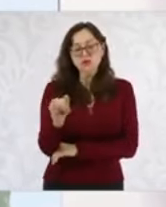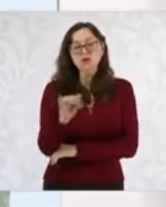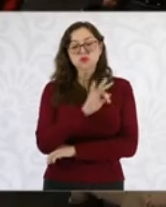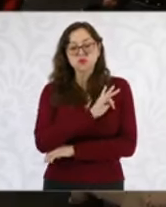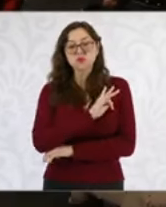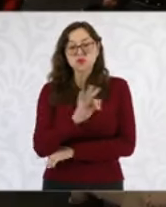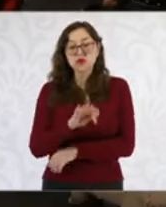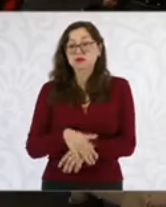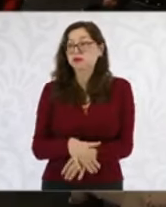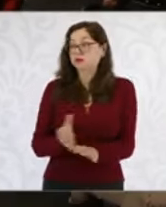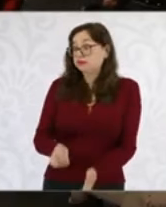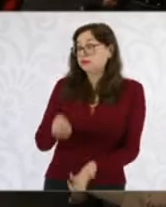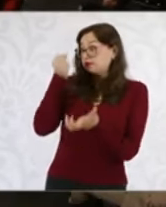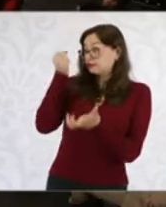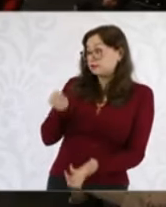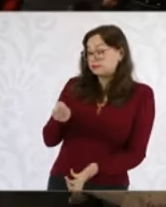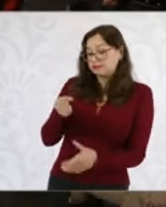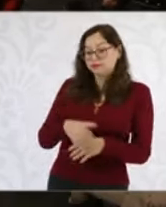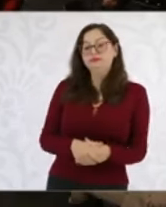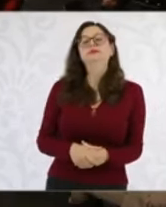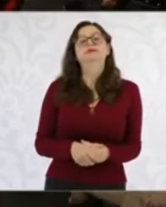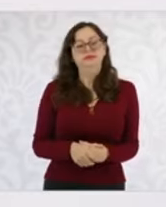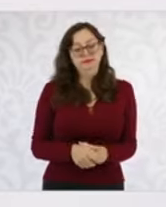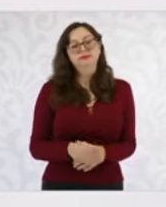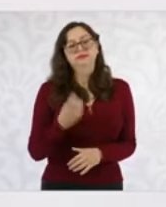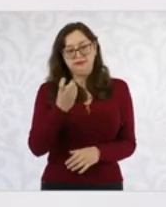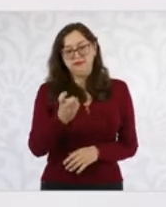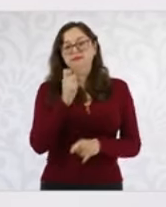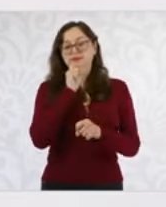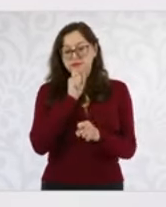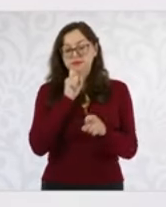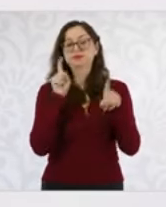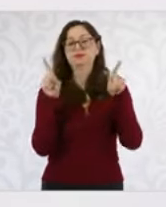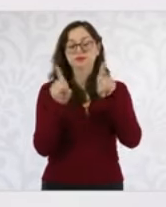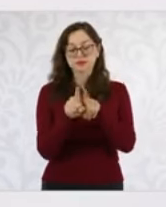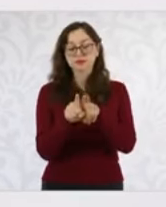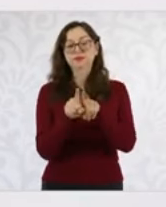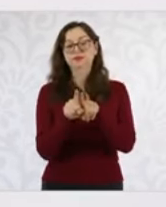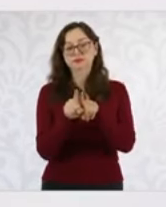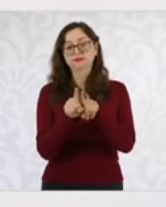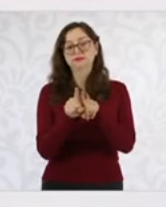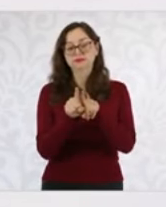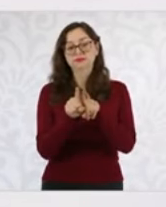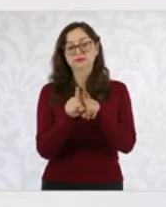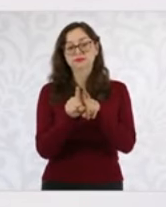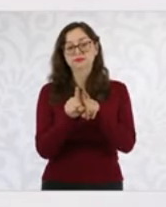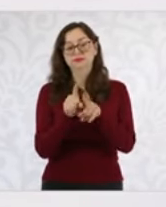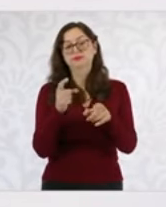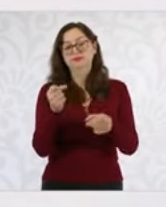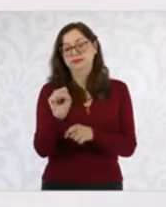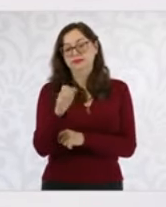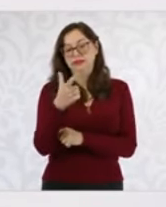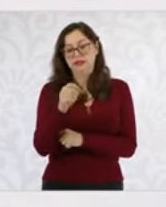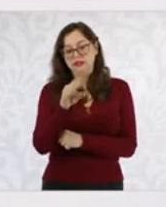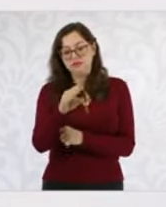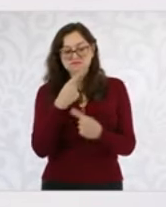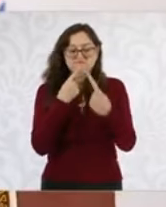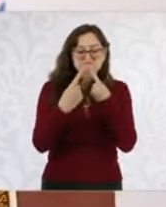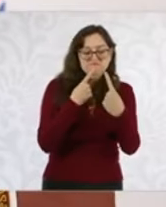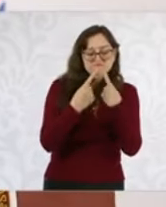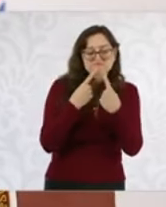presupuesto es el…? En eso están trabajando también con la secretaria de Gobernación y pues